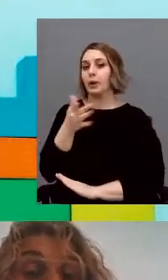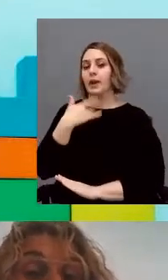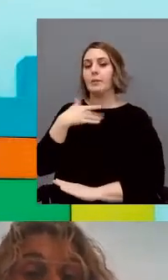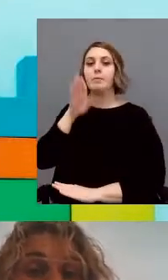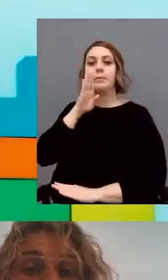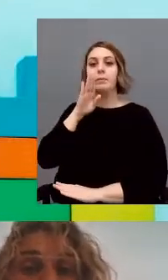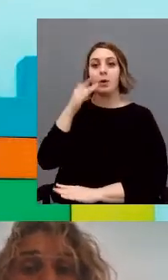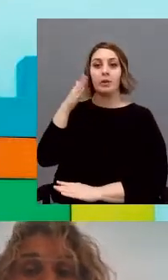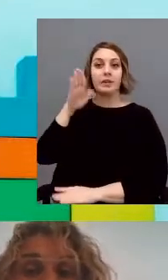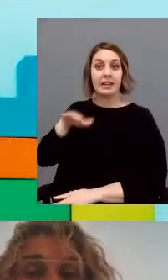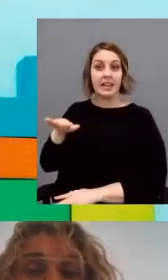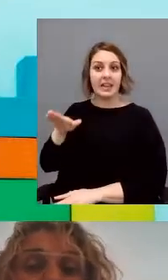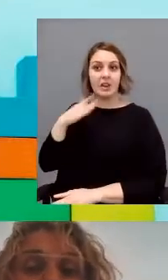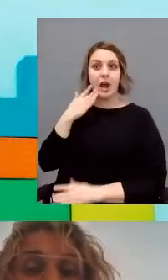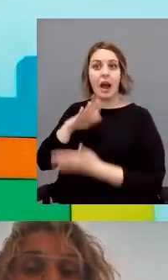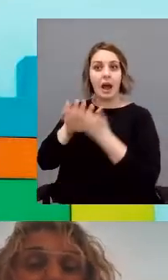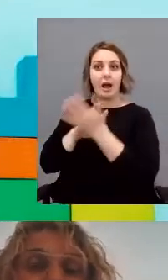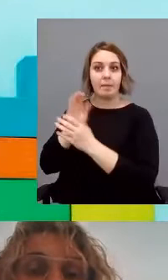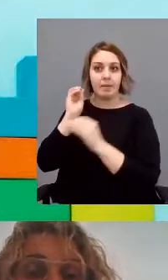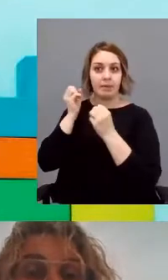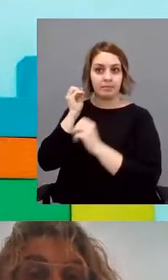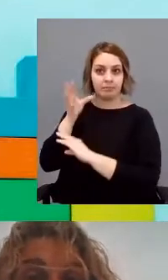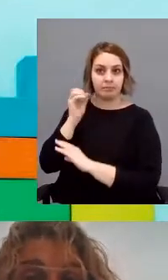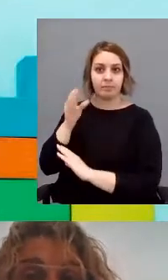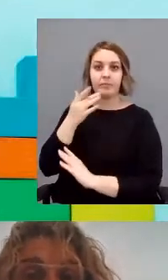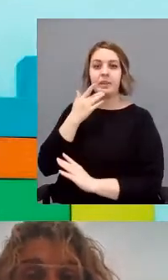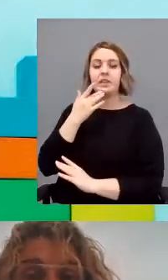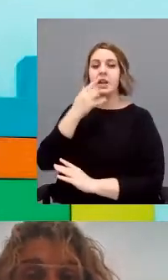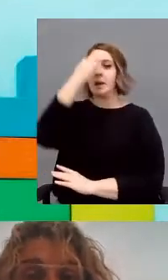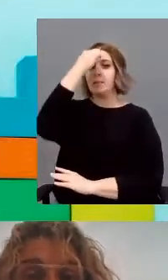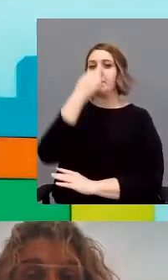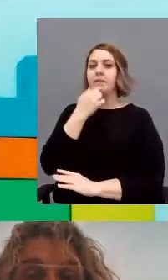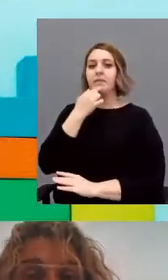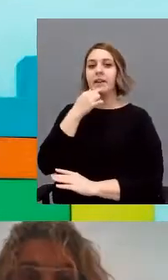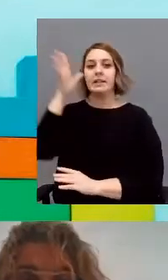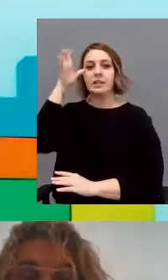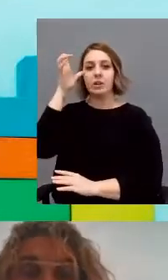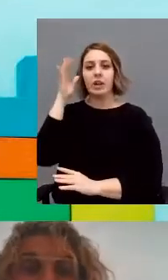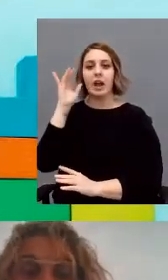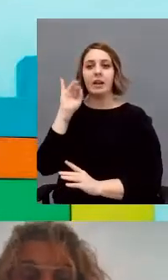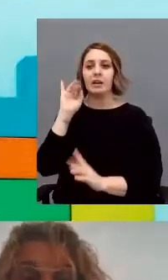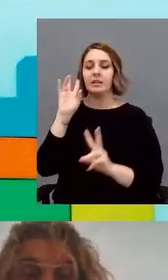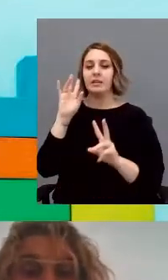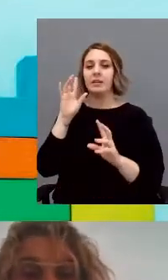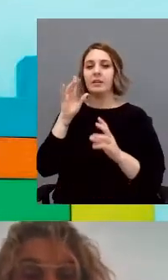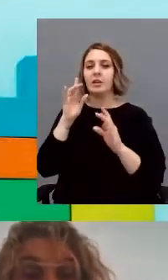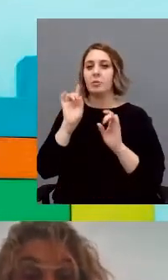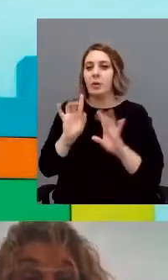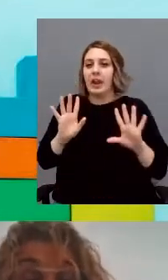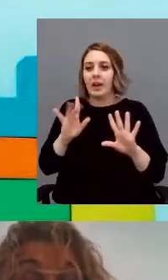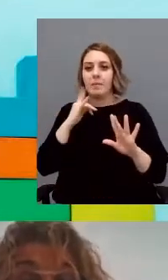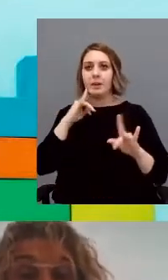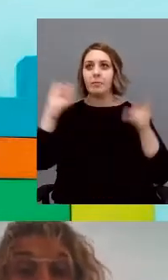durante una sesión. Ese perfil sensorial vulnerable, los ruidos, todos estos estímulos que van